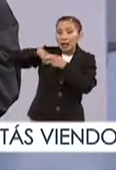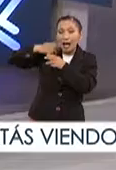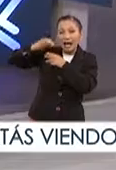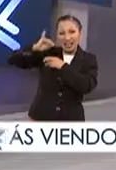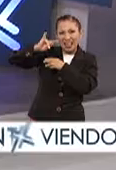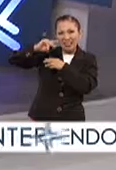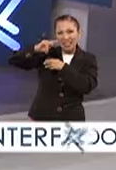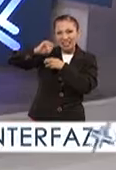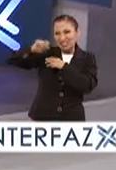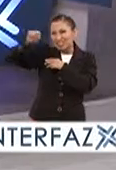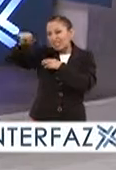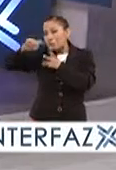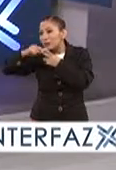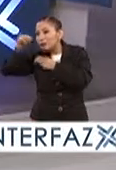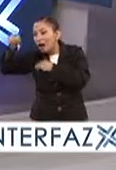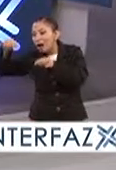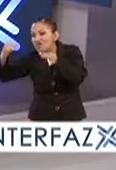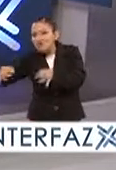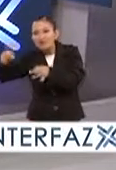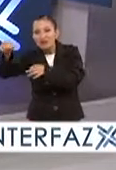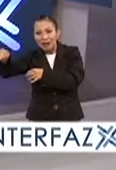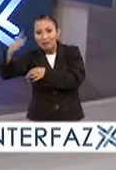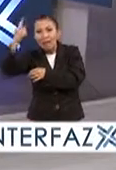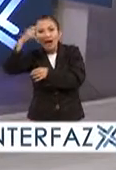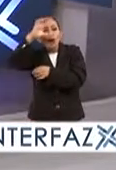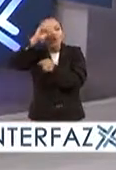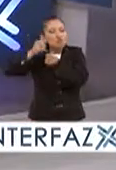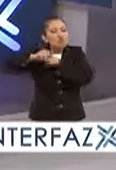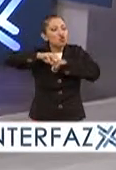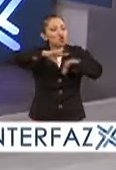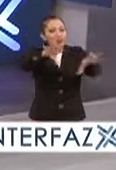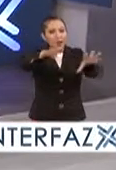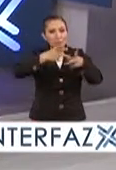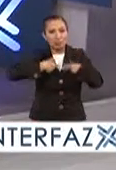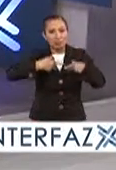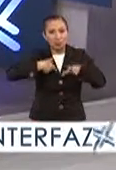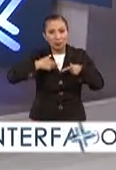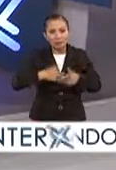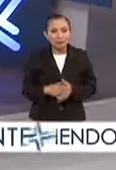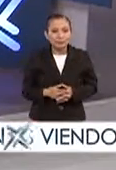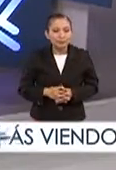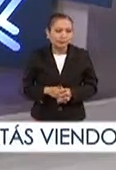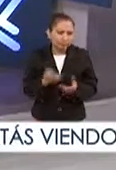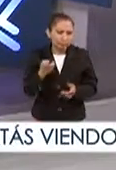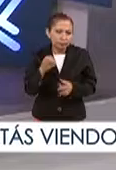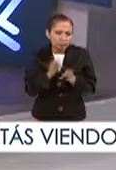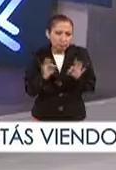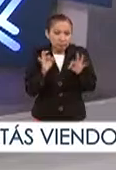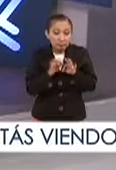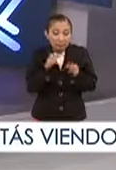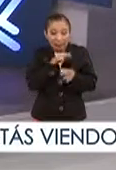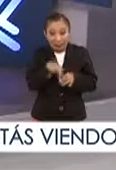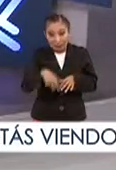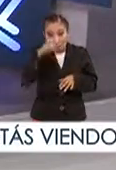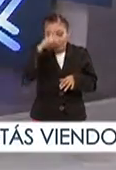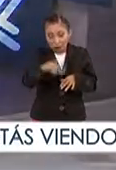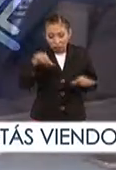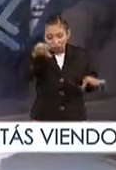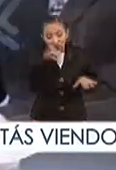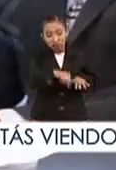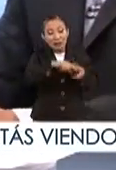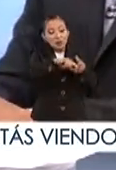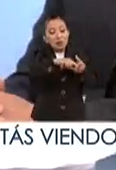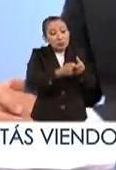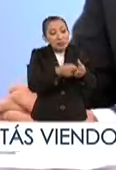los ingredientes fundamentales para las culturas y las civilizaciones. Es importante decir que este país es centro de